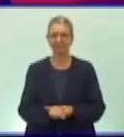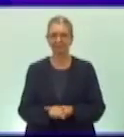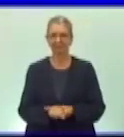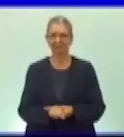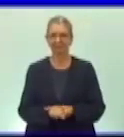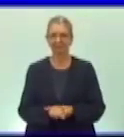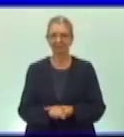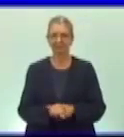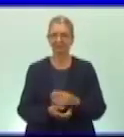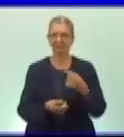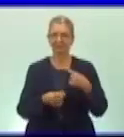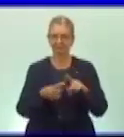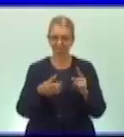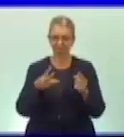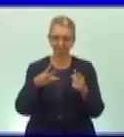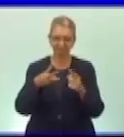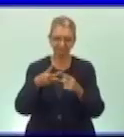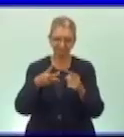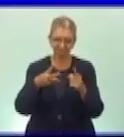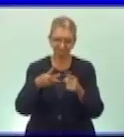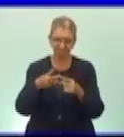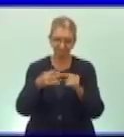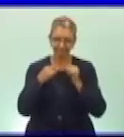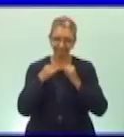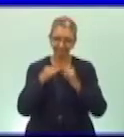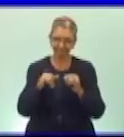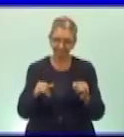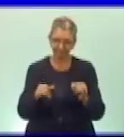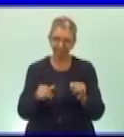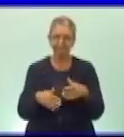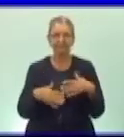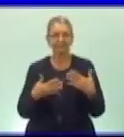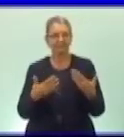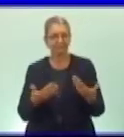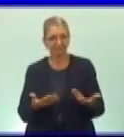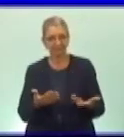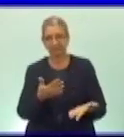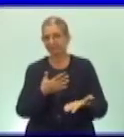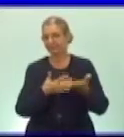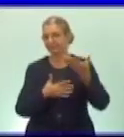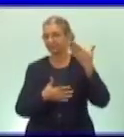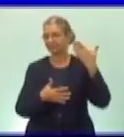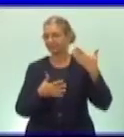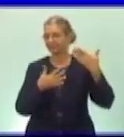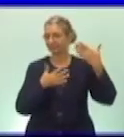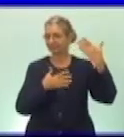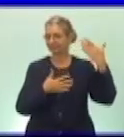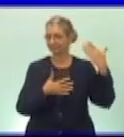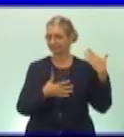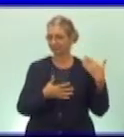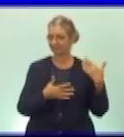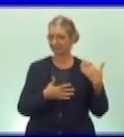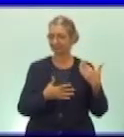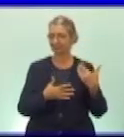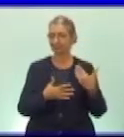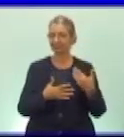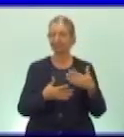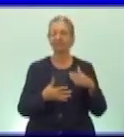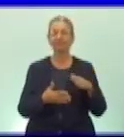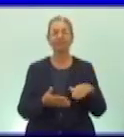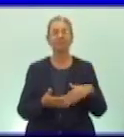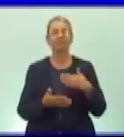Otra segunda orientación que queremos dar. Antiguamente, le habíamos